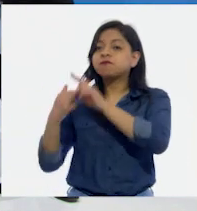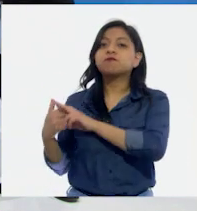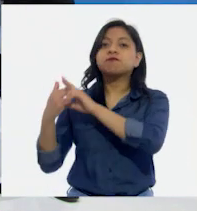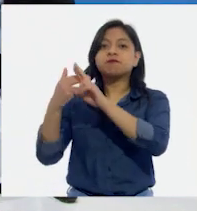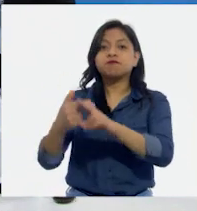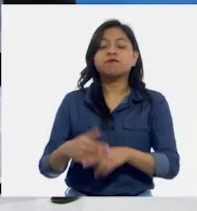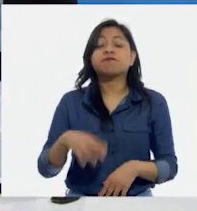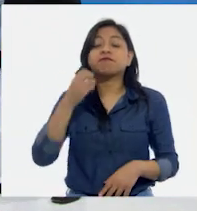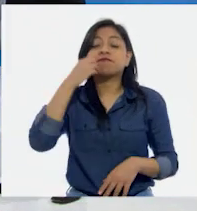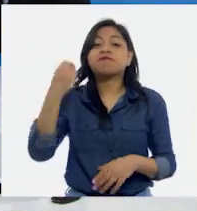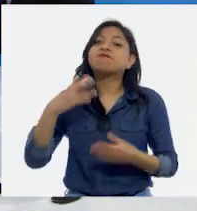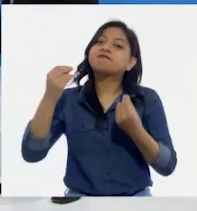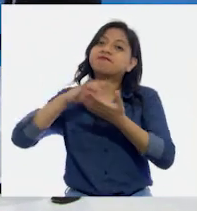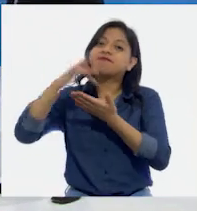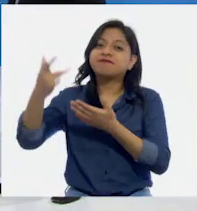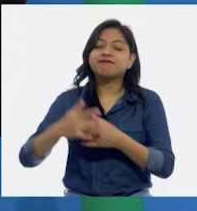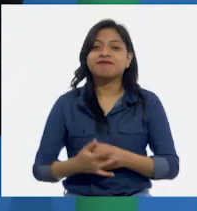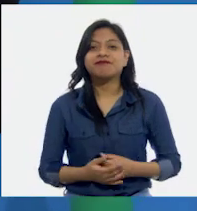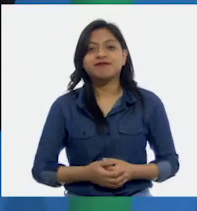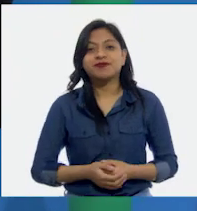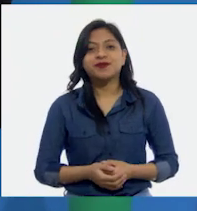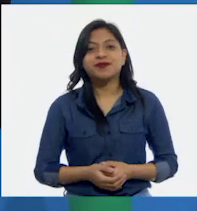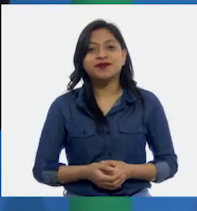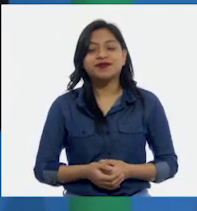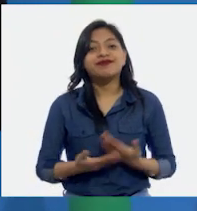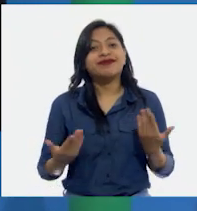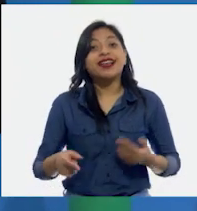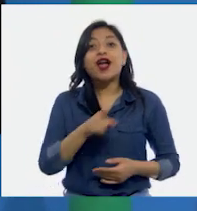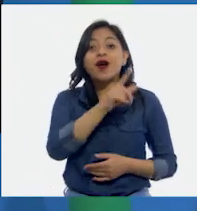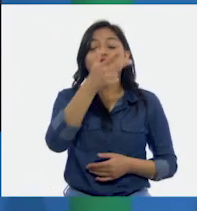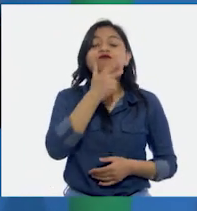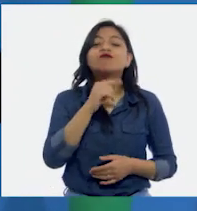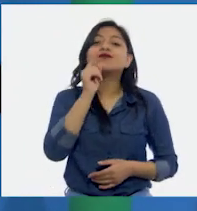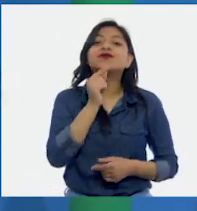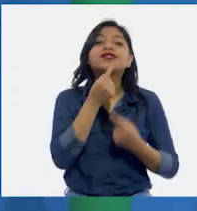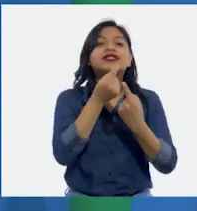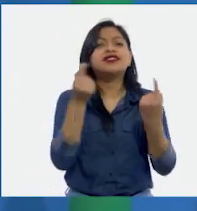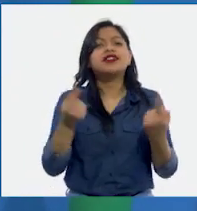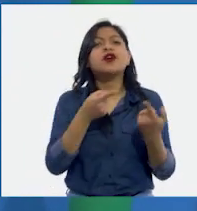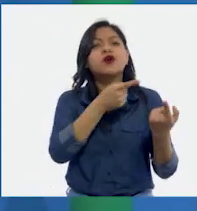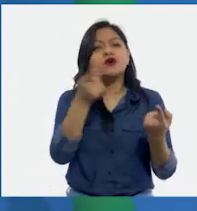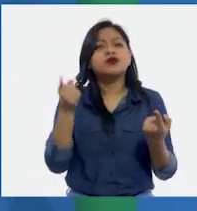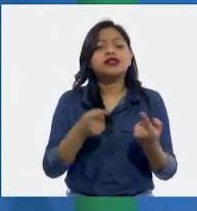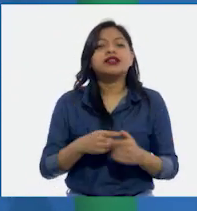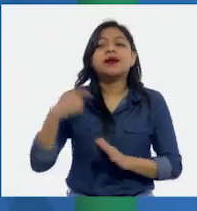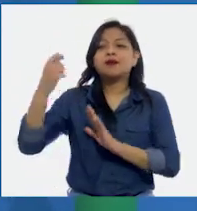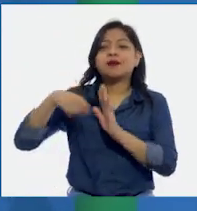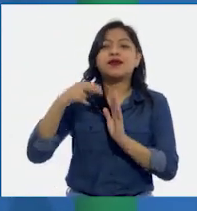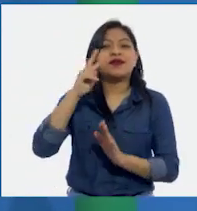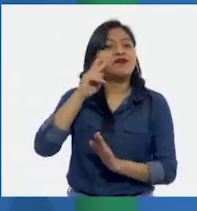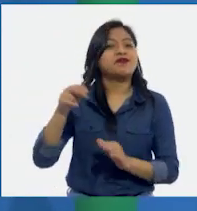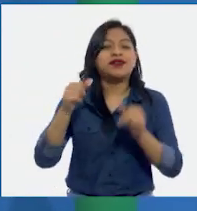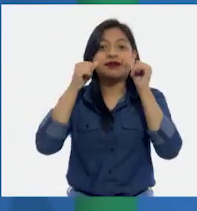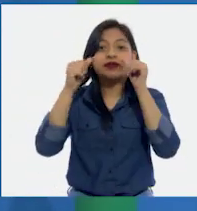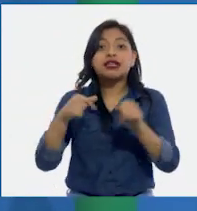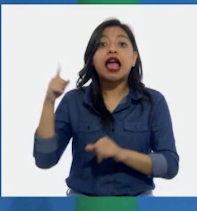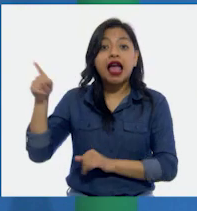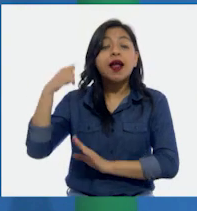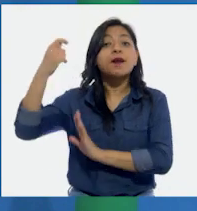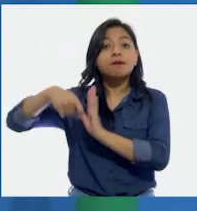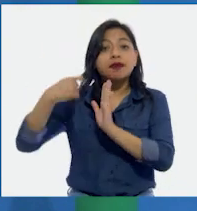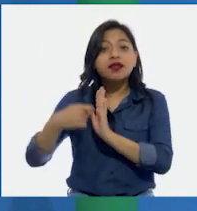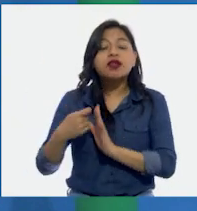Está muy padre, maestro. Ahora, niñas y niños, los invito a ver este video. En él